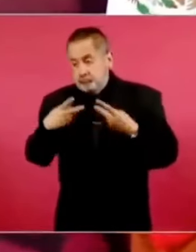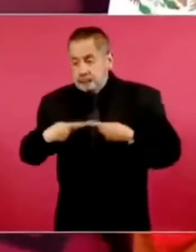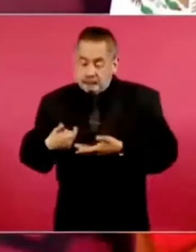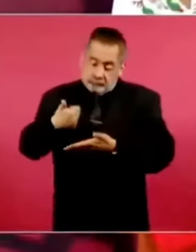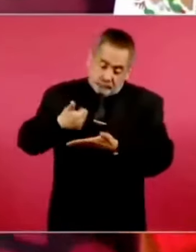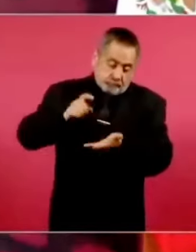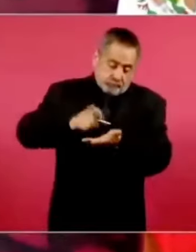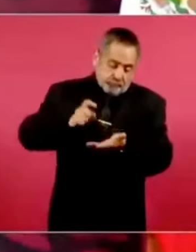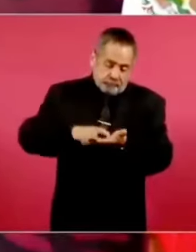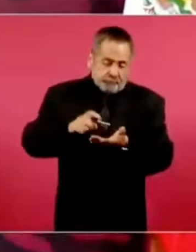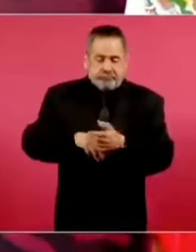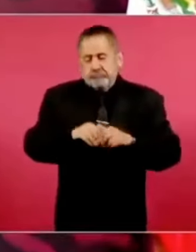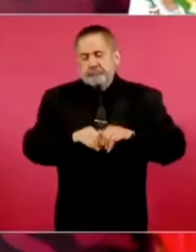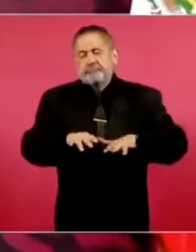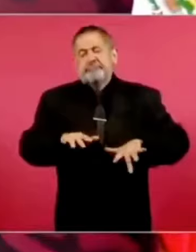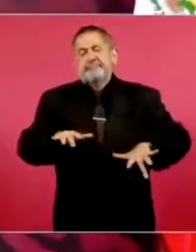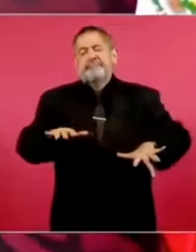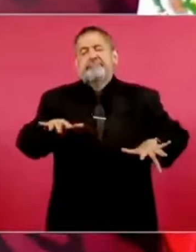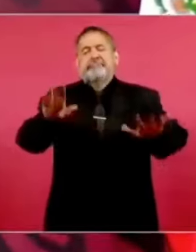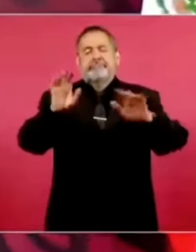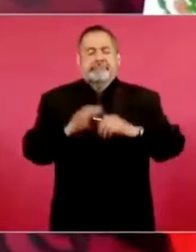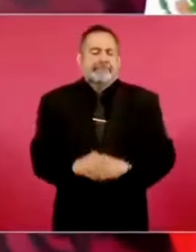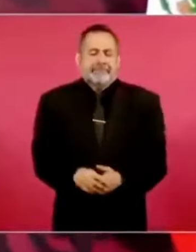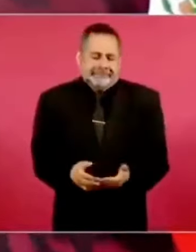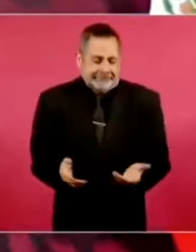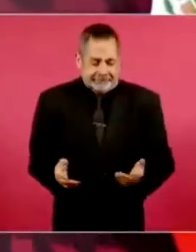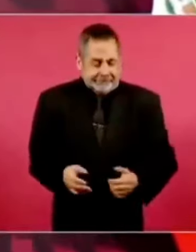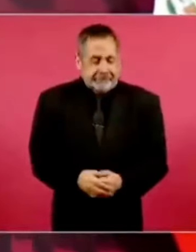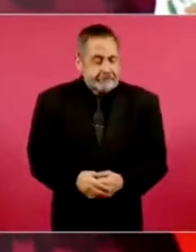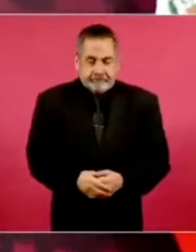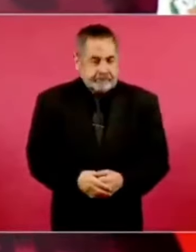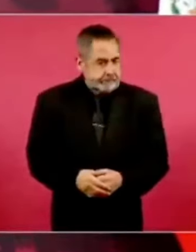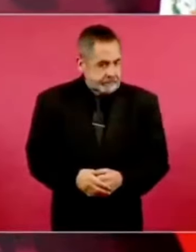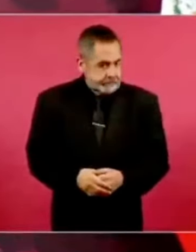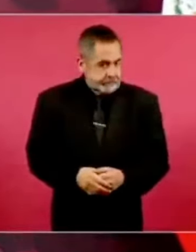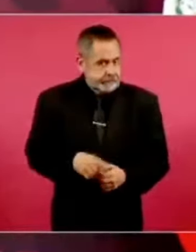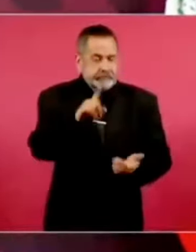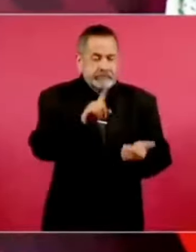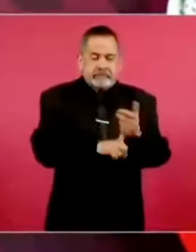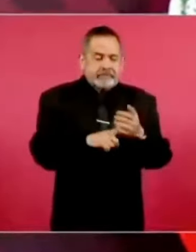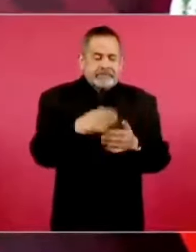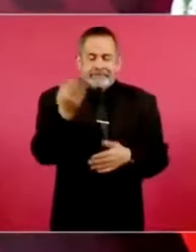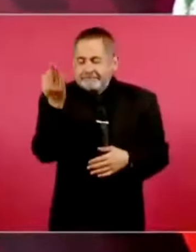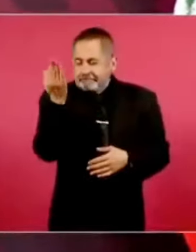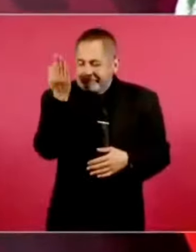este mensaje cuando todo es artificial,